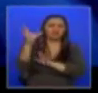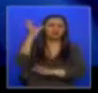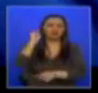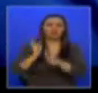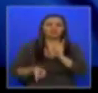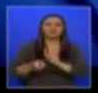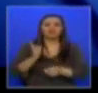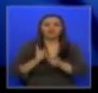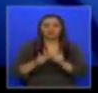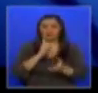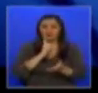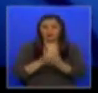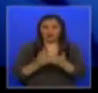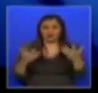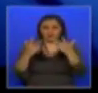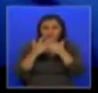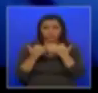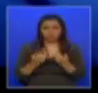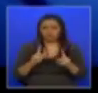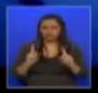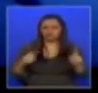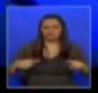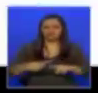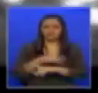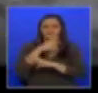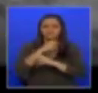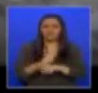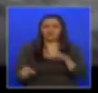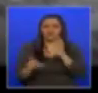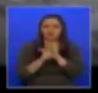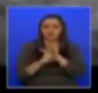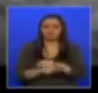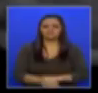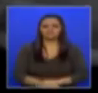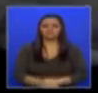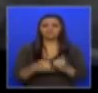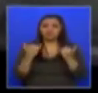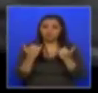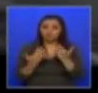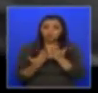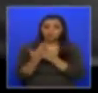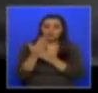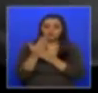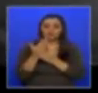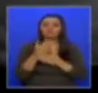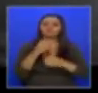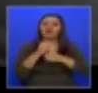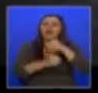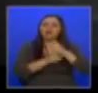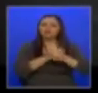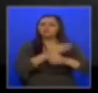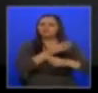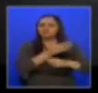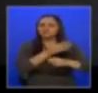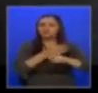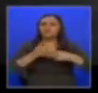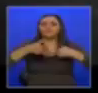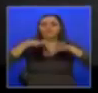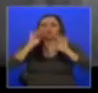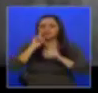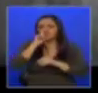correspondía a la realidad que vive actualmente el Ecuador. Durante décadas, las comunidades indígenas fueron las más